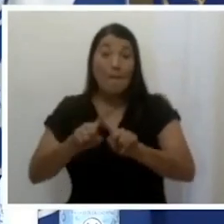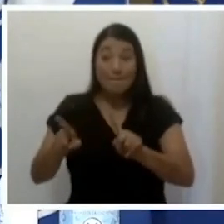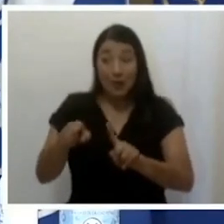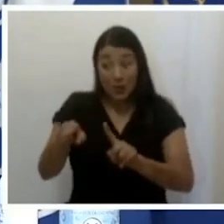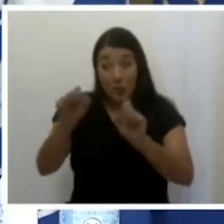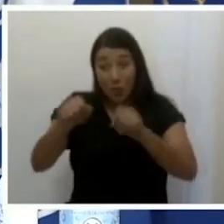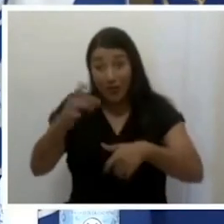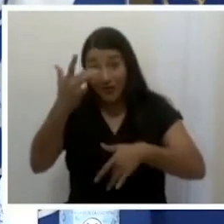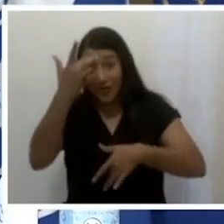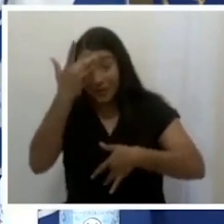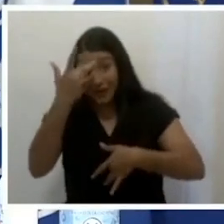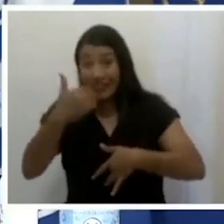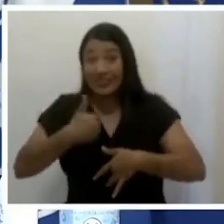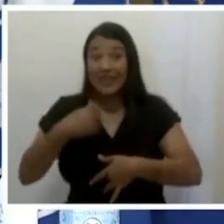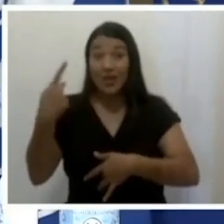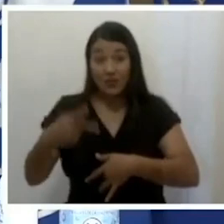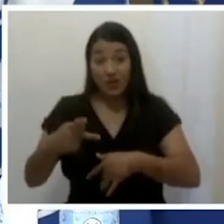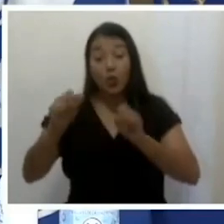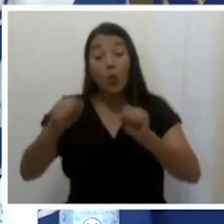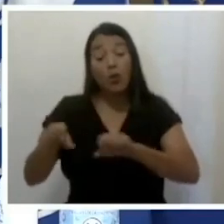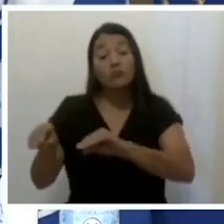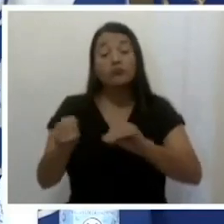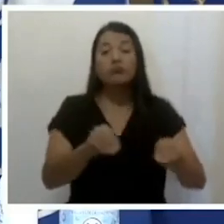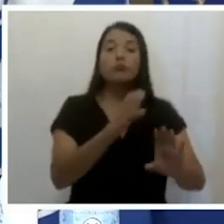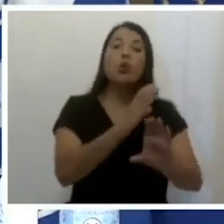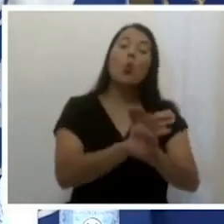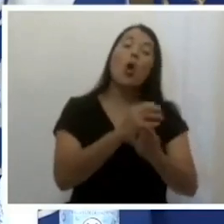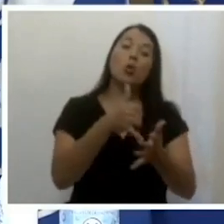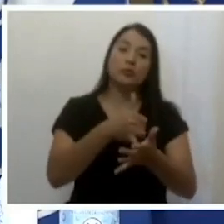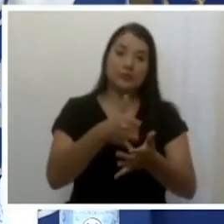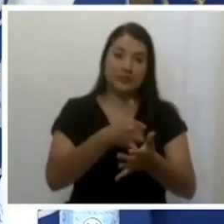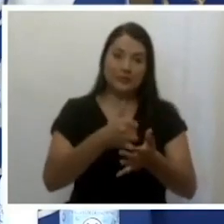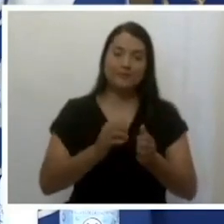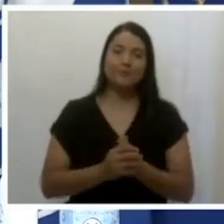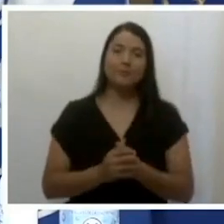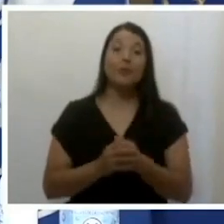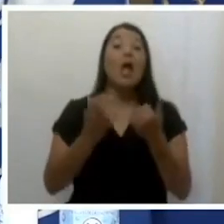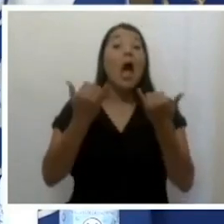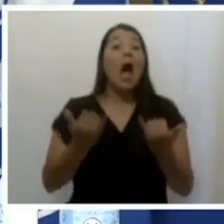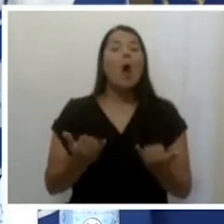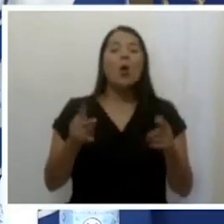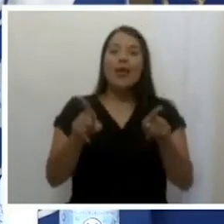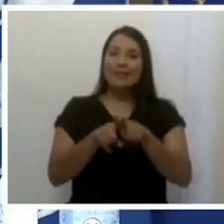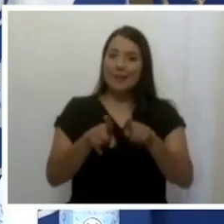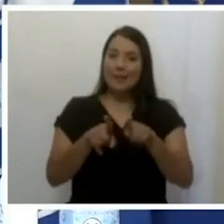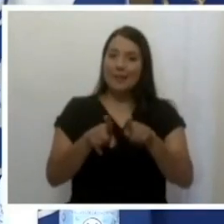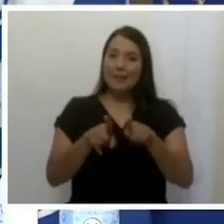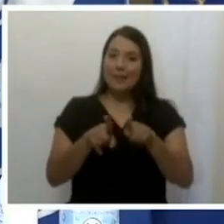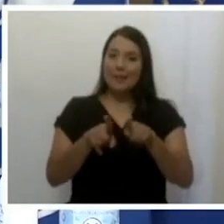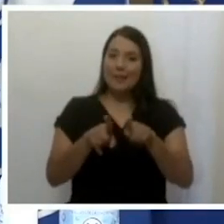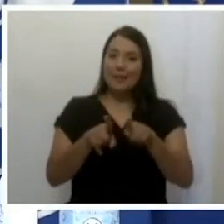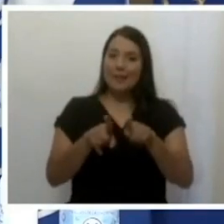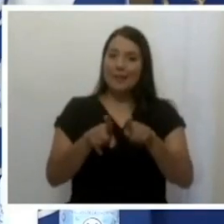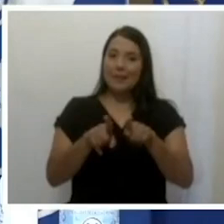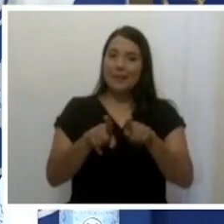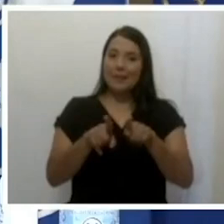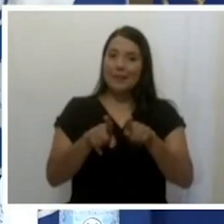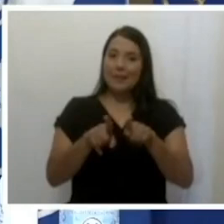cuidados intensivos. Ahí también entra el tema de los ventiladores, y quiero dar una actualización